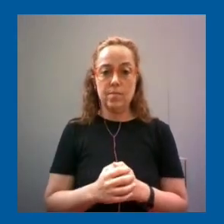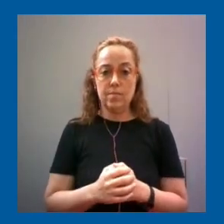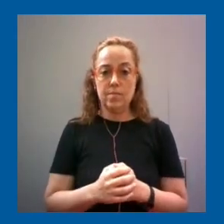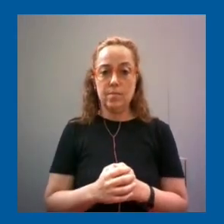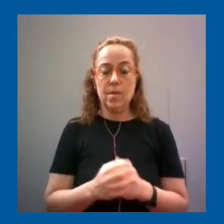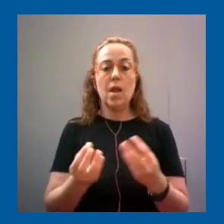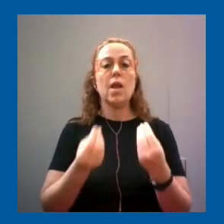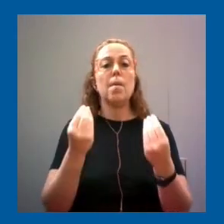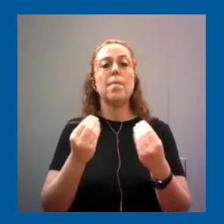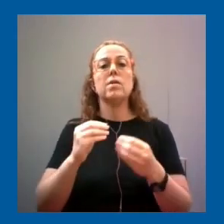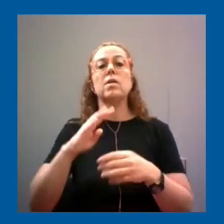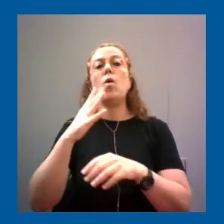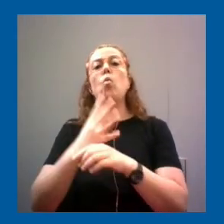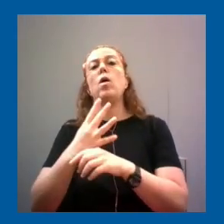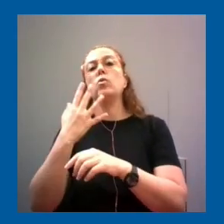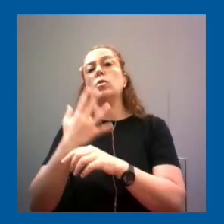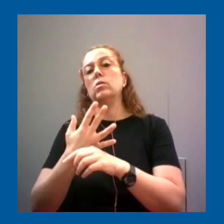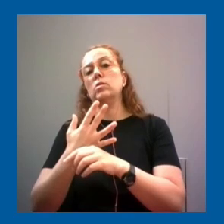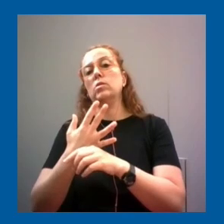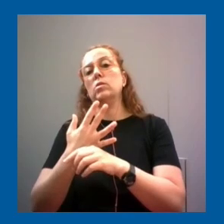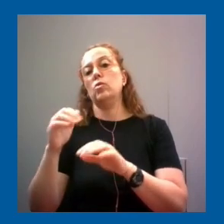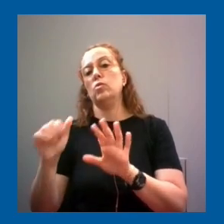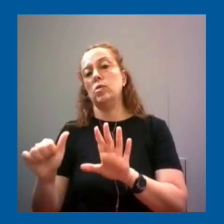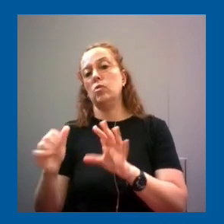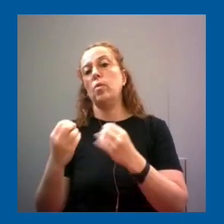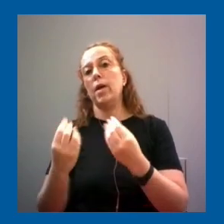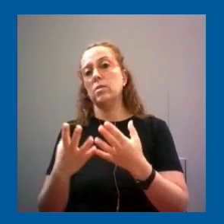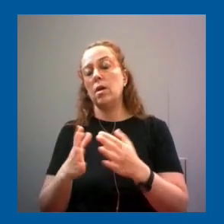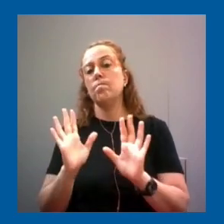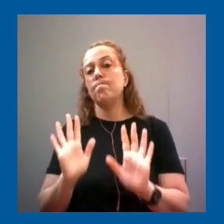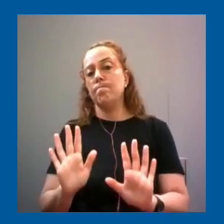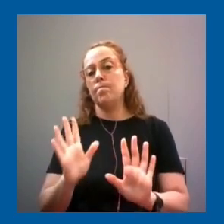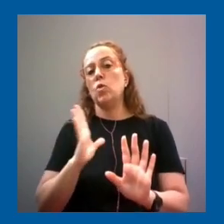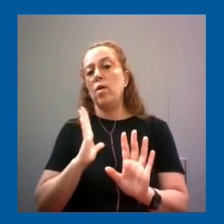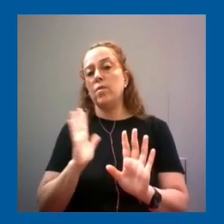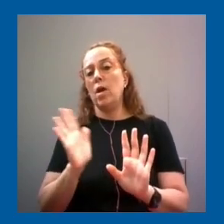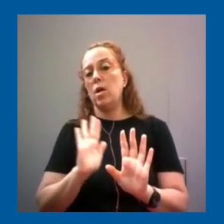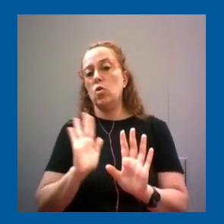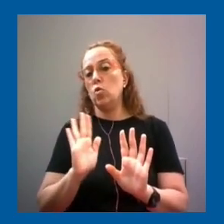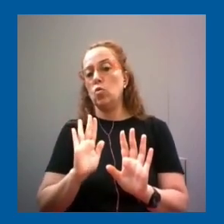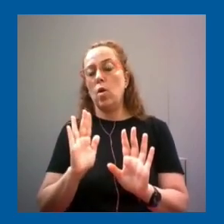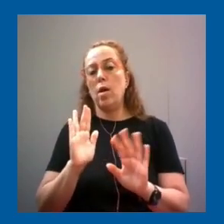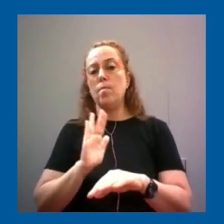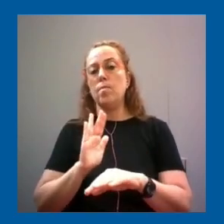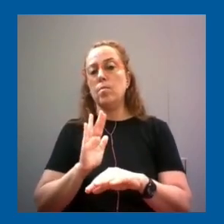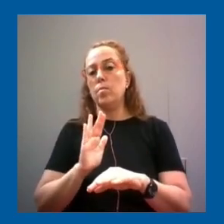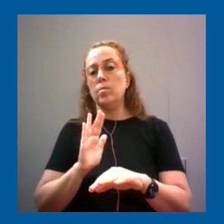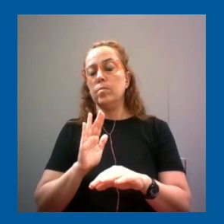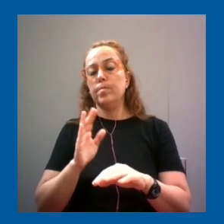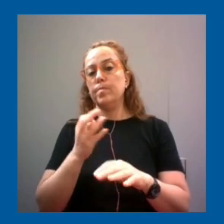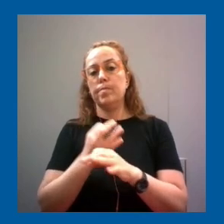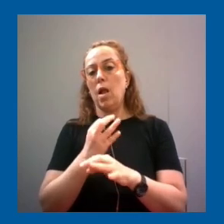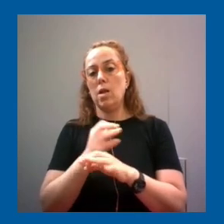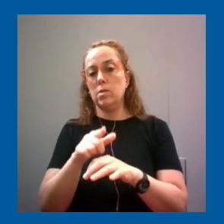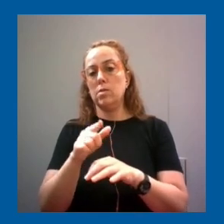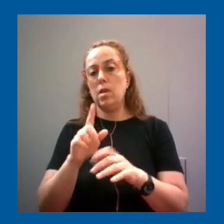bachillerato? en realidad en bachillerato todavía no hay un espacio curricular para la ciencia de la computación la transformación